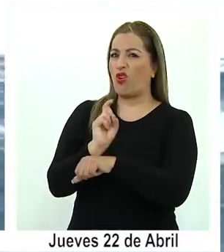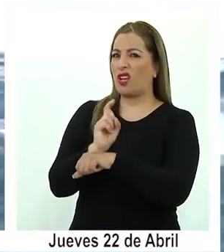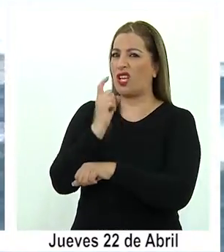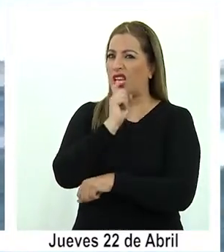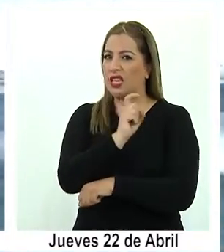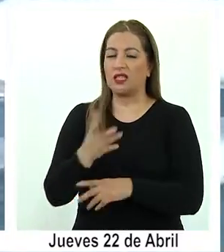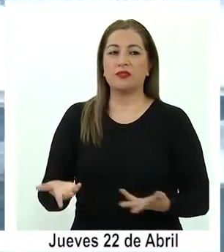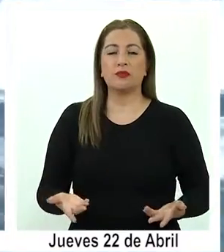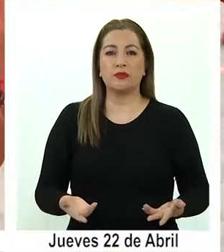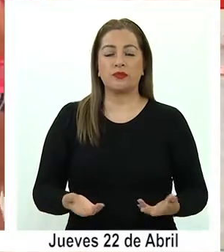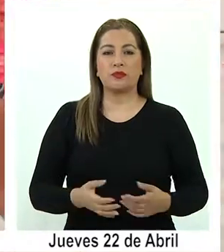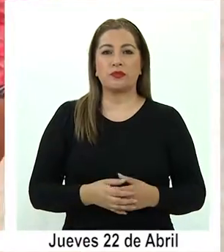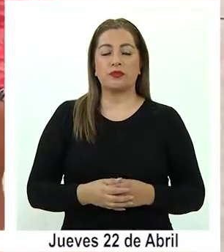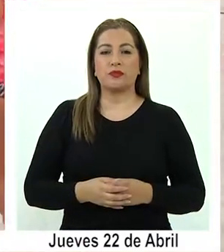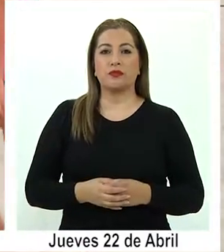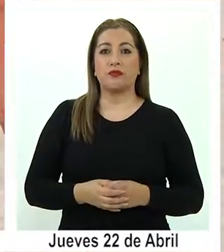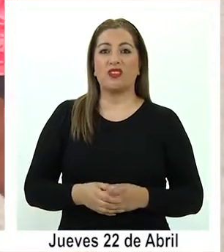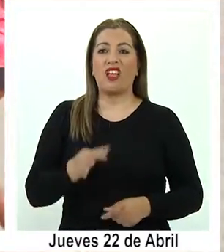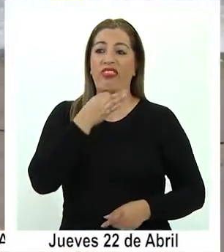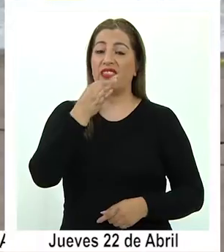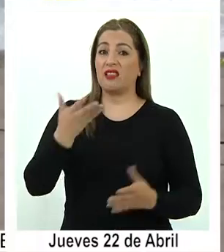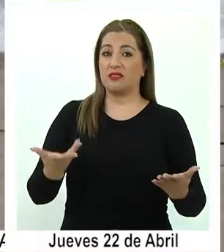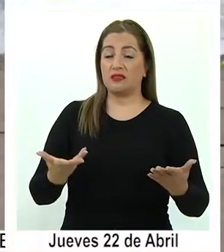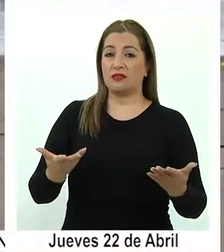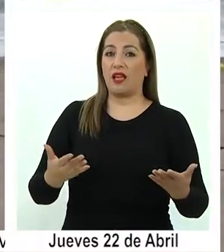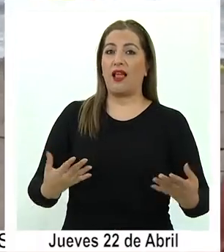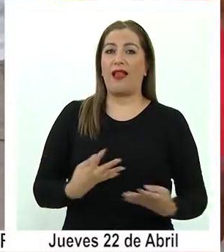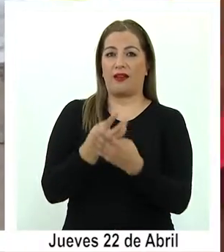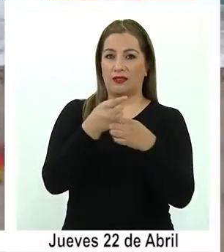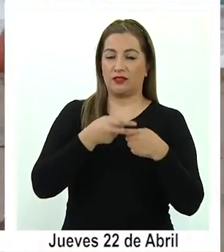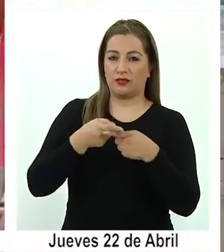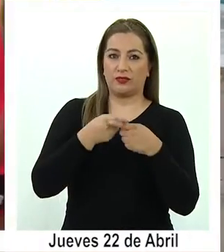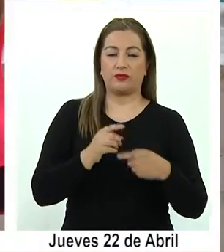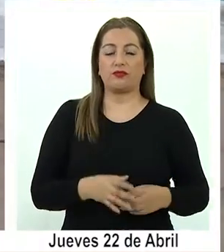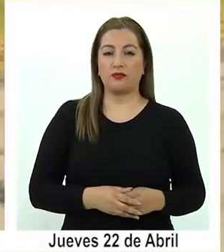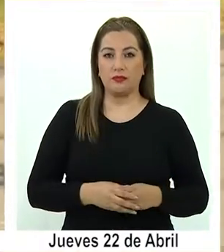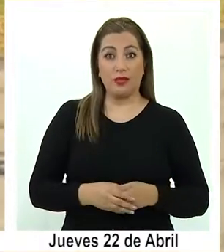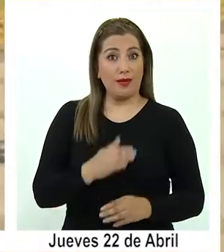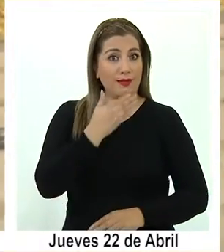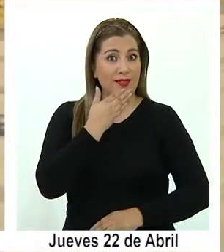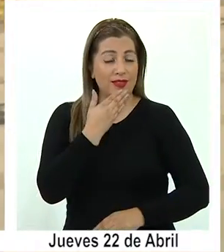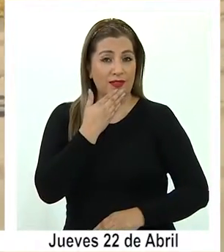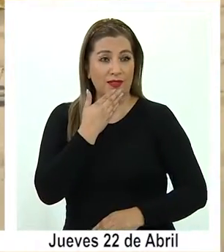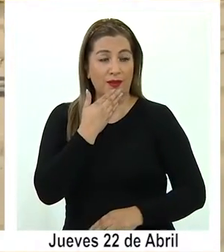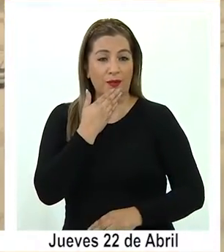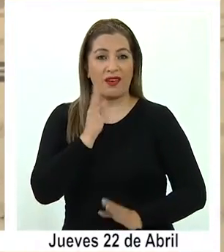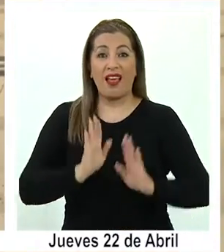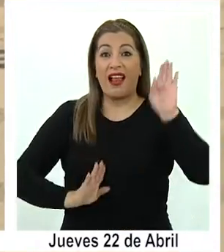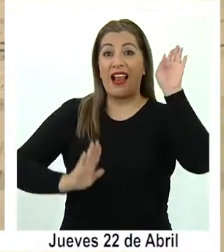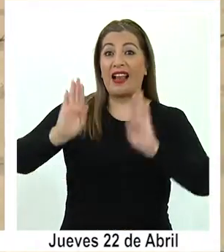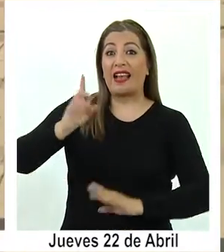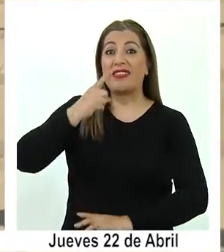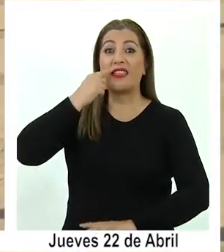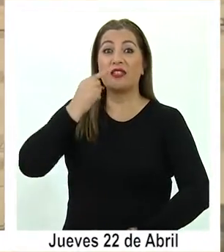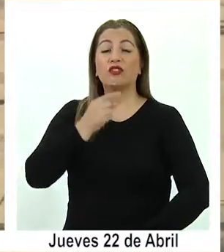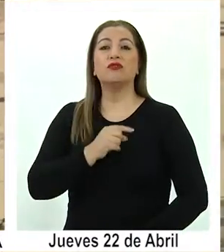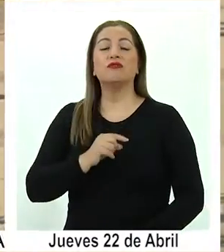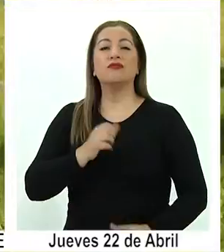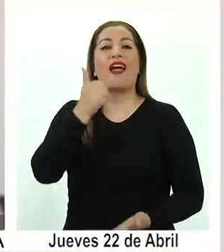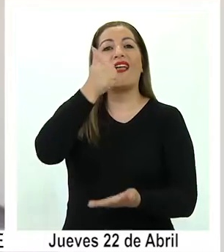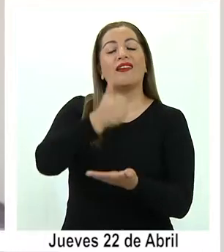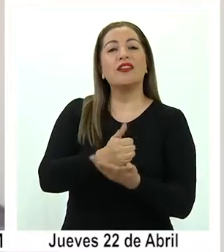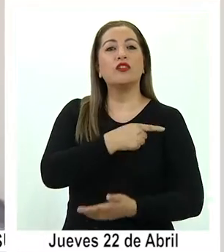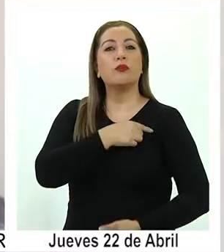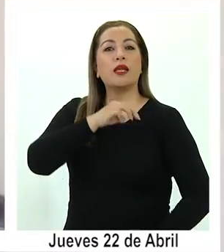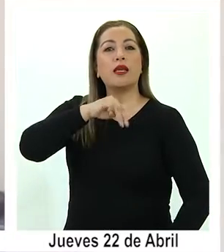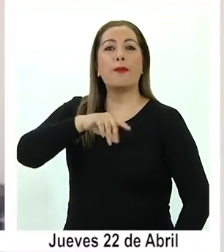críticas por parte de algunos usuarios, quienes se manifestaron a través de redes sociales. De igual forma, el candidato alcalde, Matías